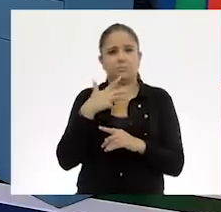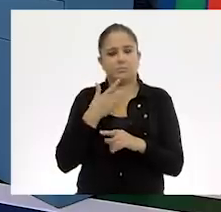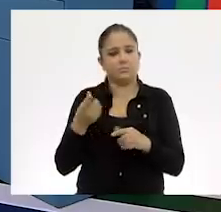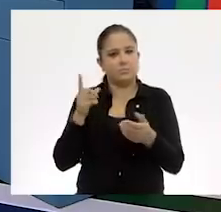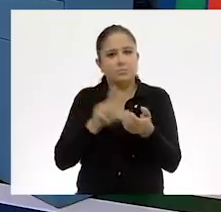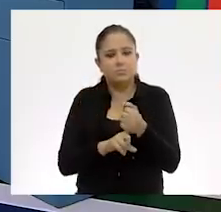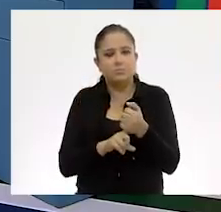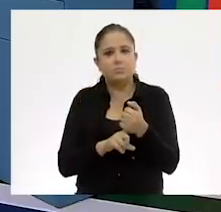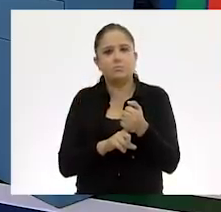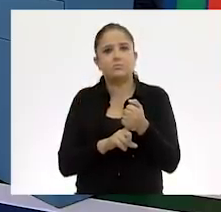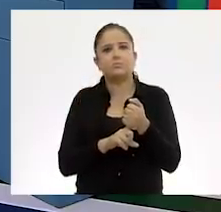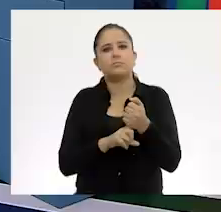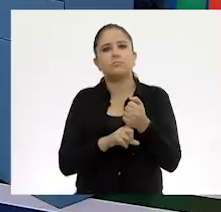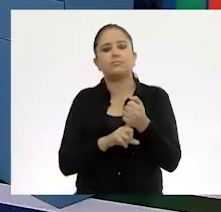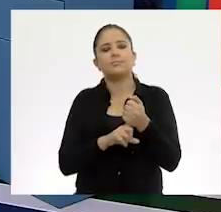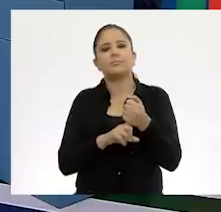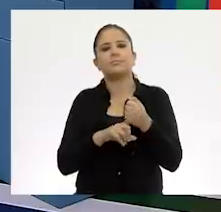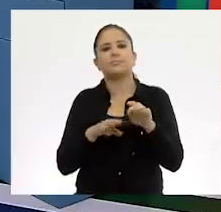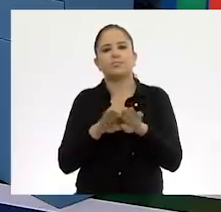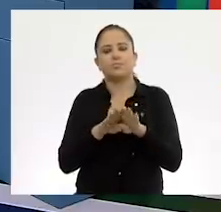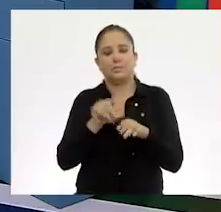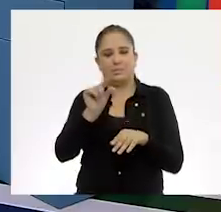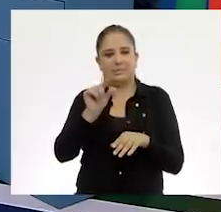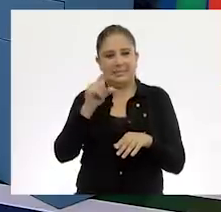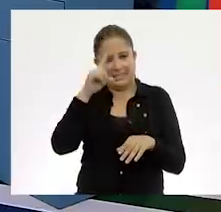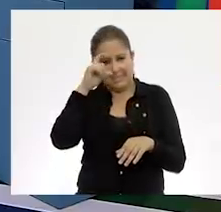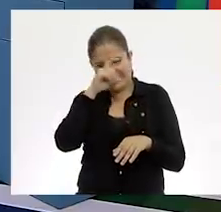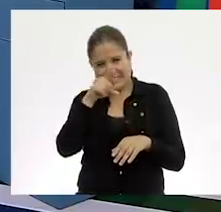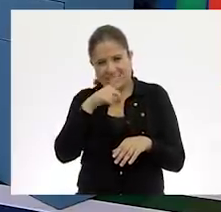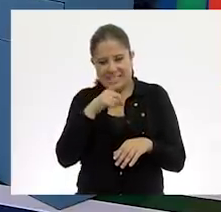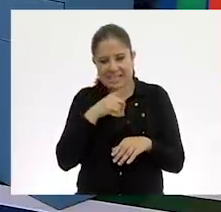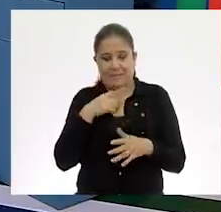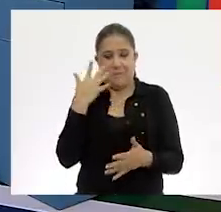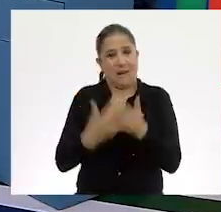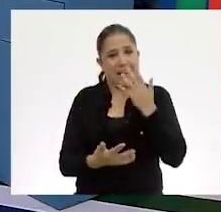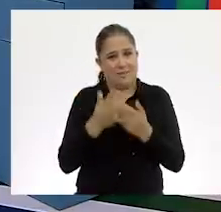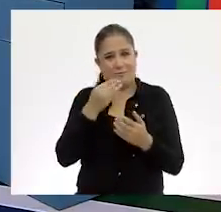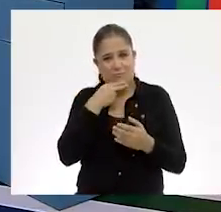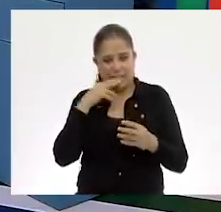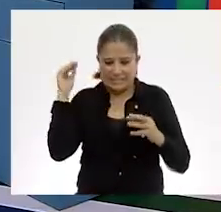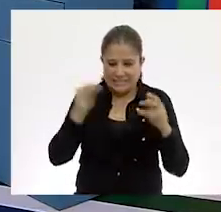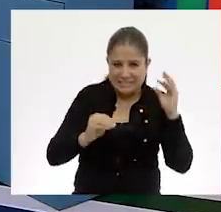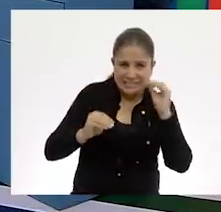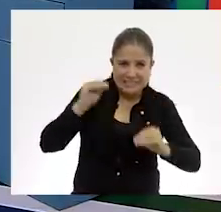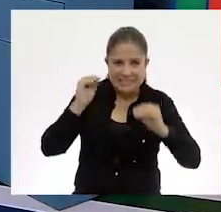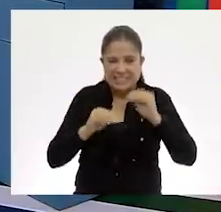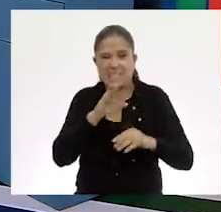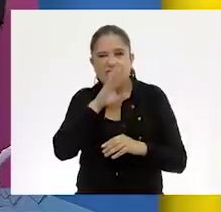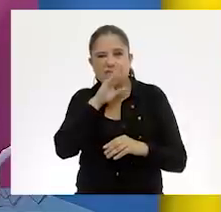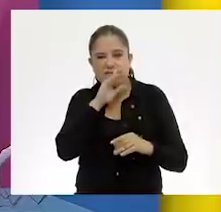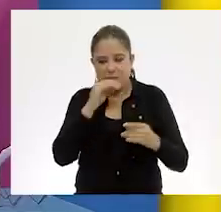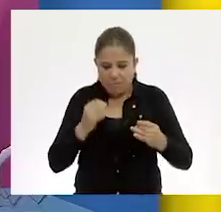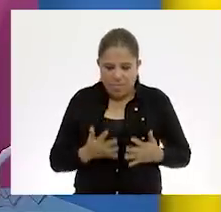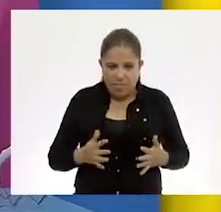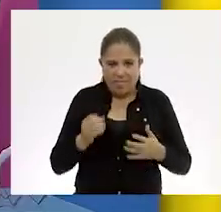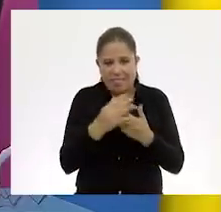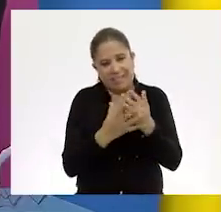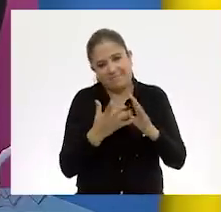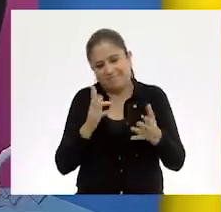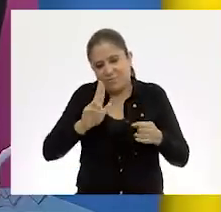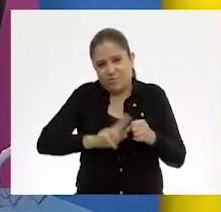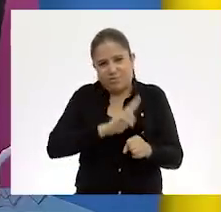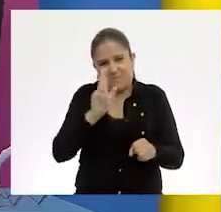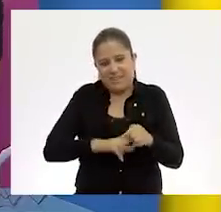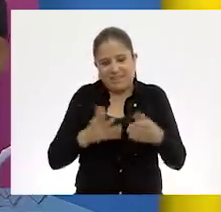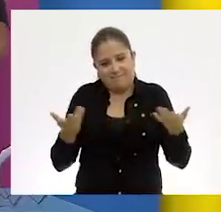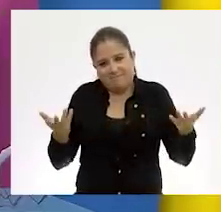pues, un poquito ruda, ¿no? Tenemos que utilizar mucho las manos, tenemos que ensuciarnos de resistol, pero yo creo que eso sí les